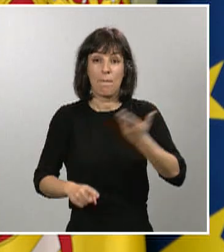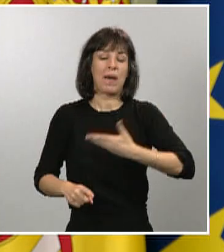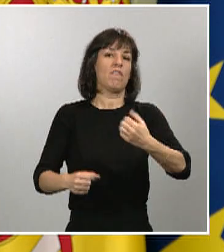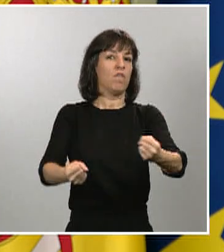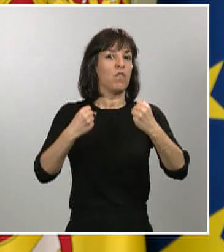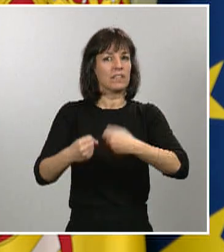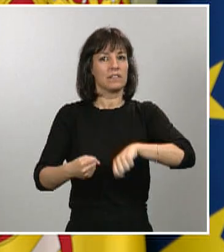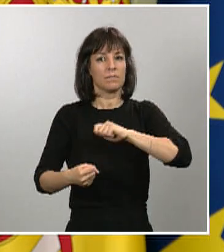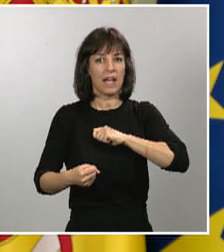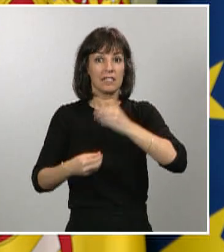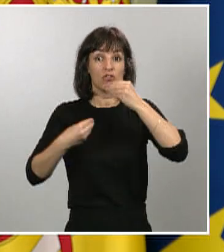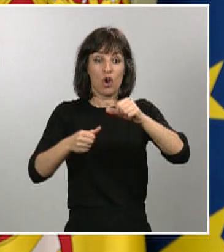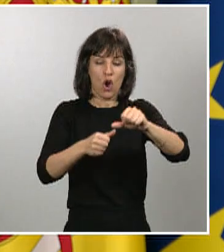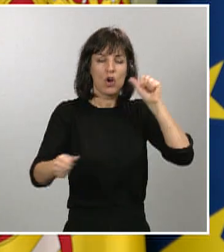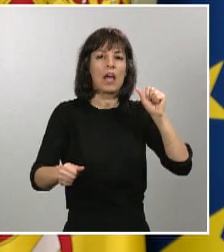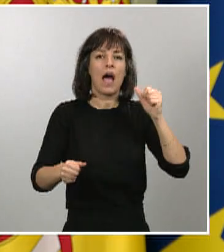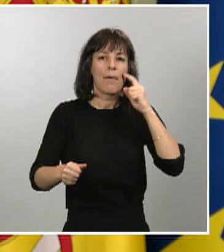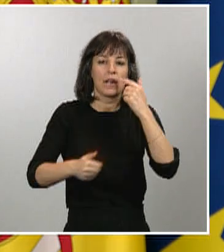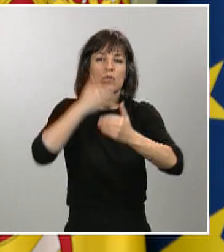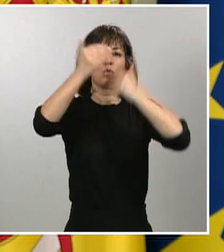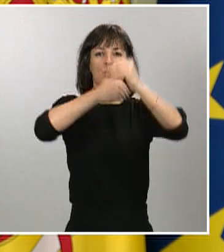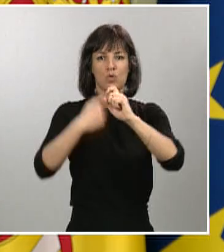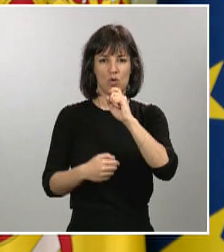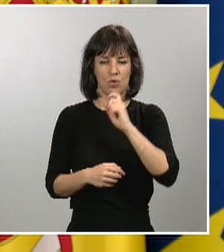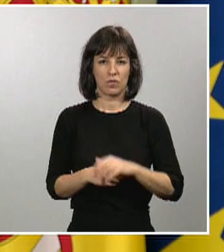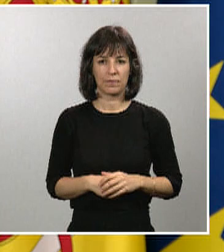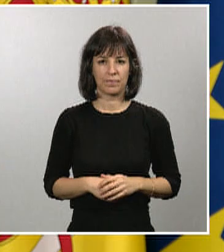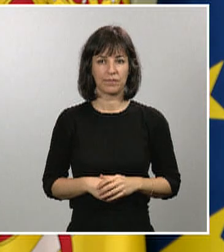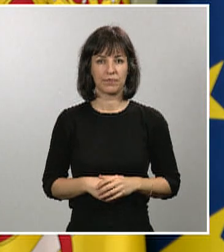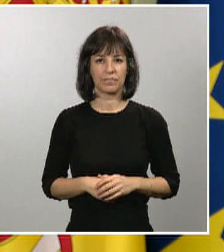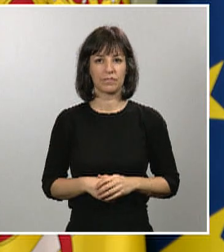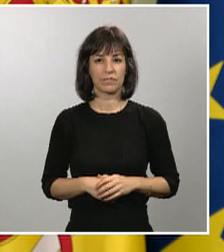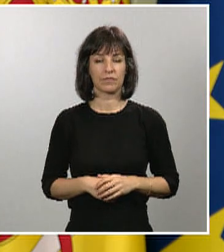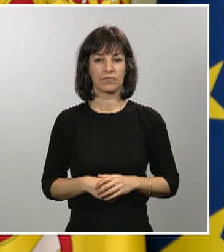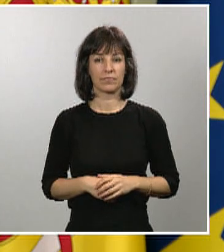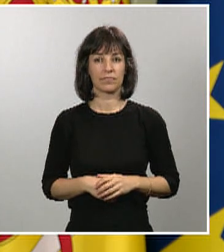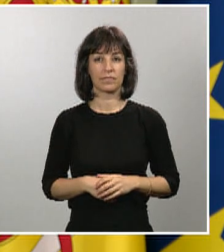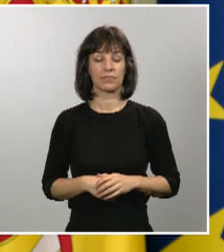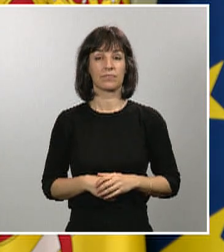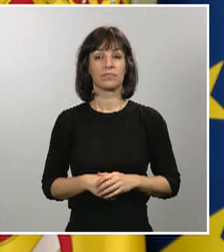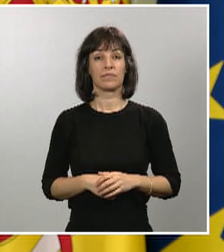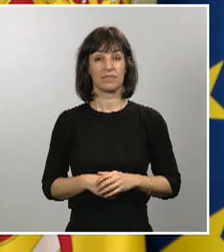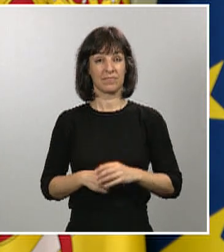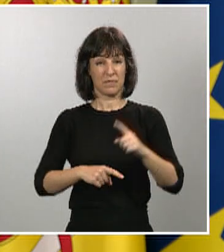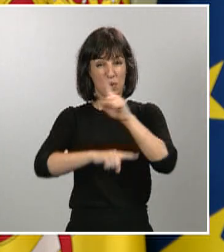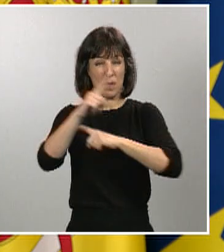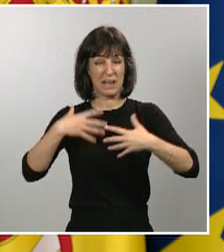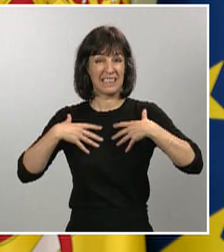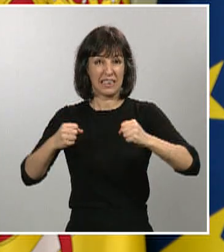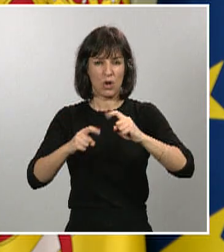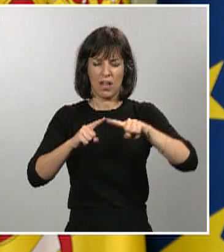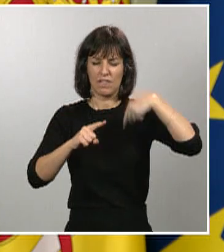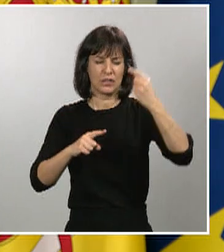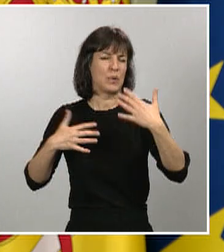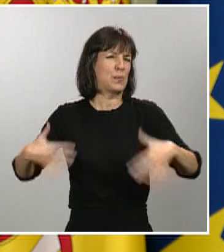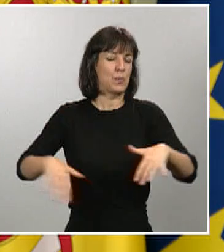historia reciente. El Gobierno ha ido dando respuesta a los efectos devastadores de esta crisis sanitaria. Desde su inicio hemos